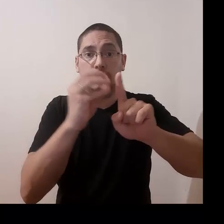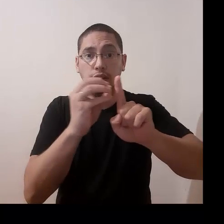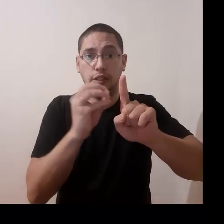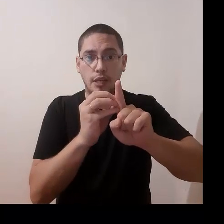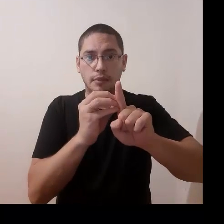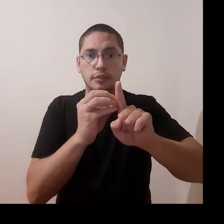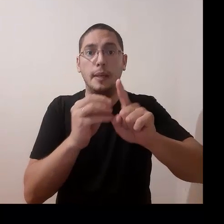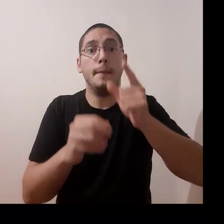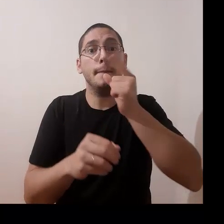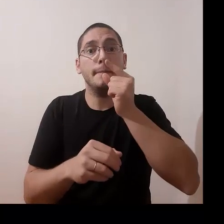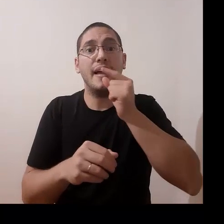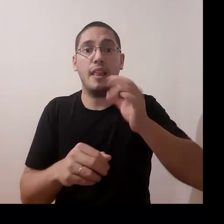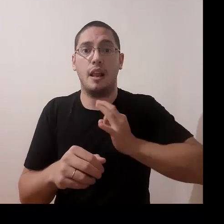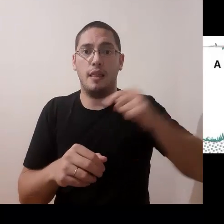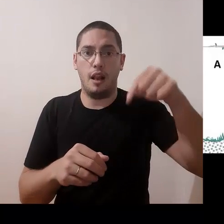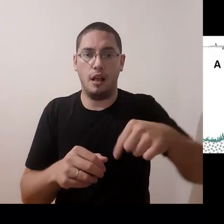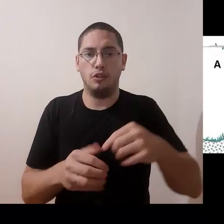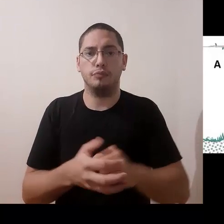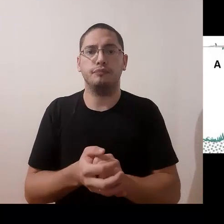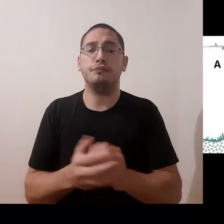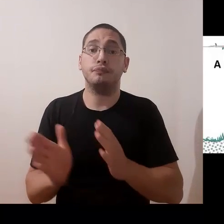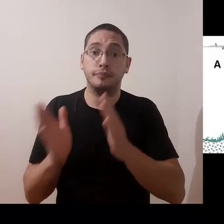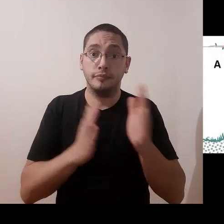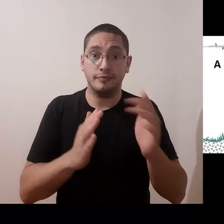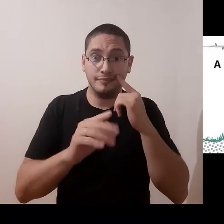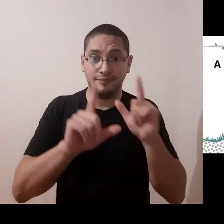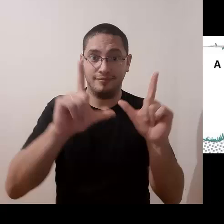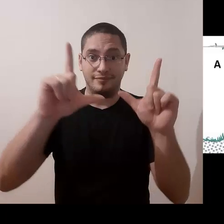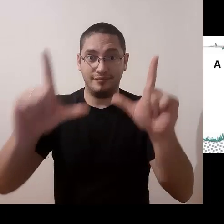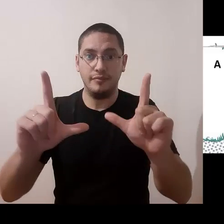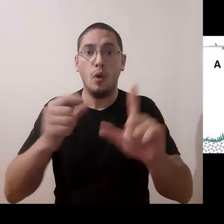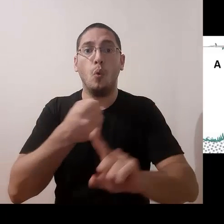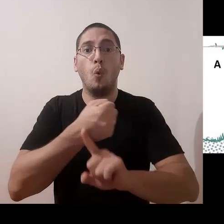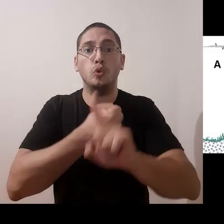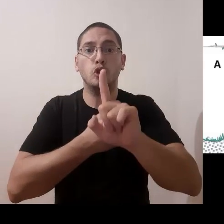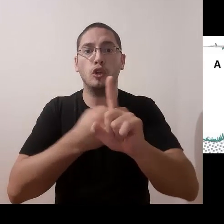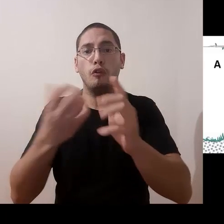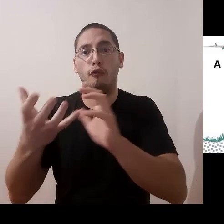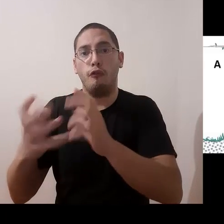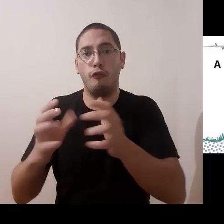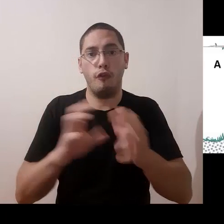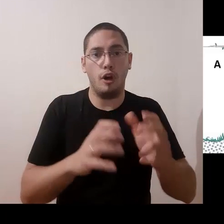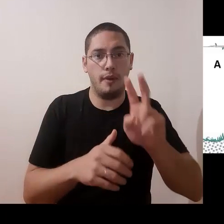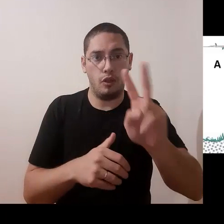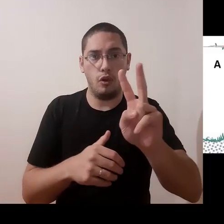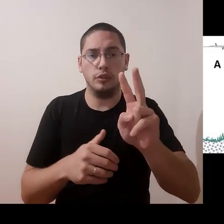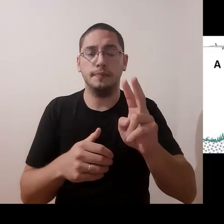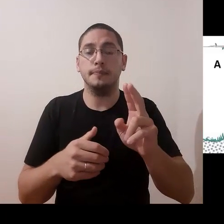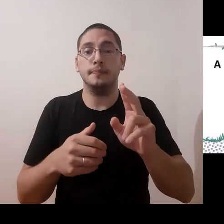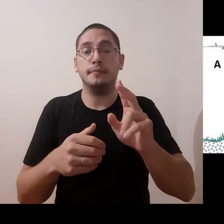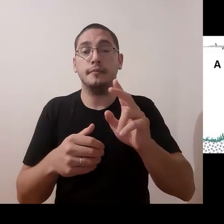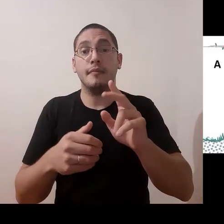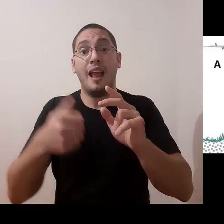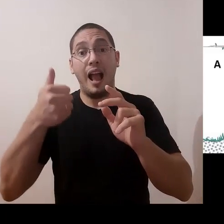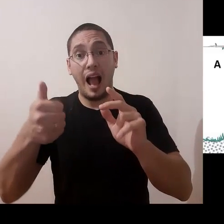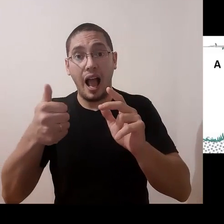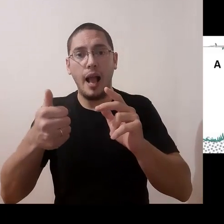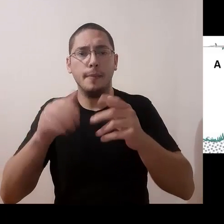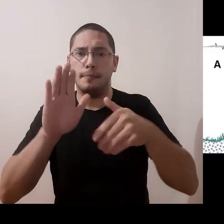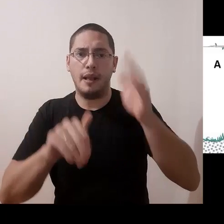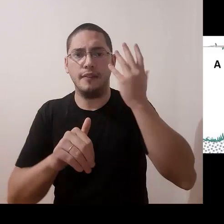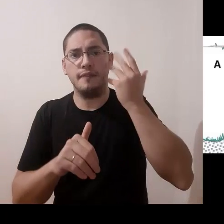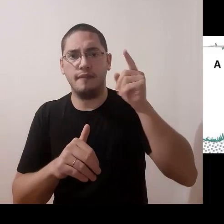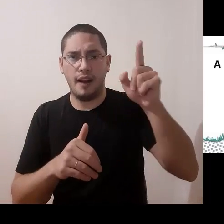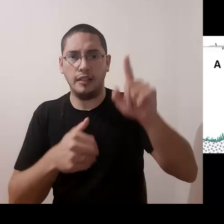con madera del año. Acá van a ver dos tipos de guillot que se suelen utilizar. El A